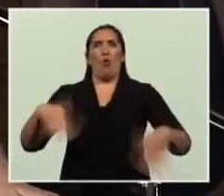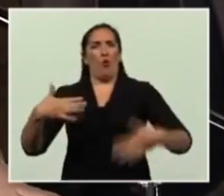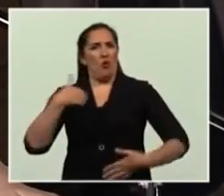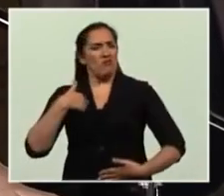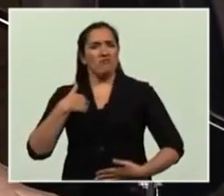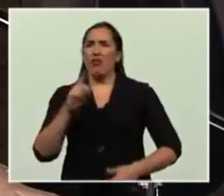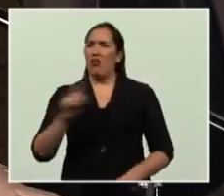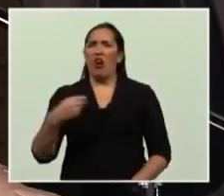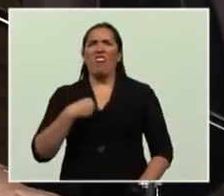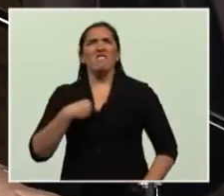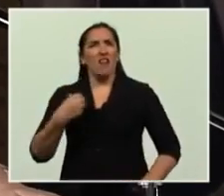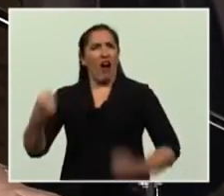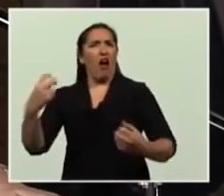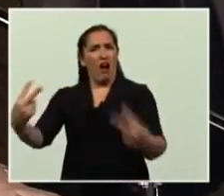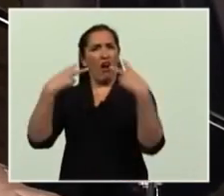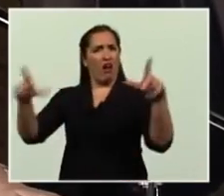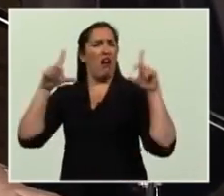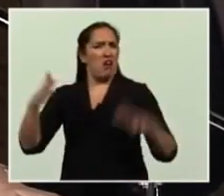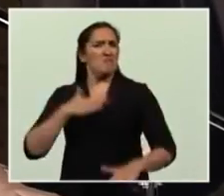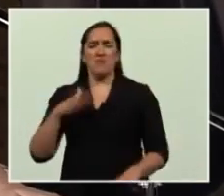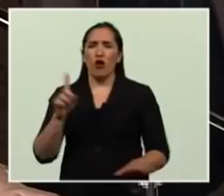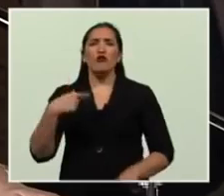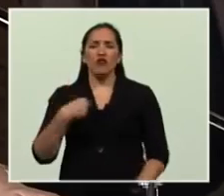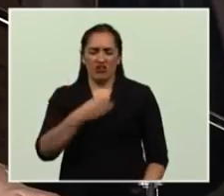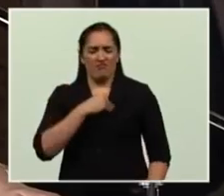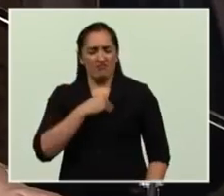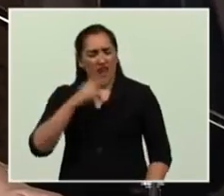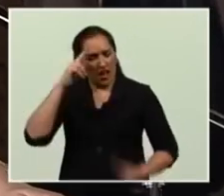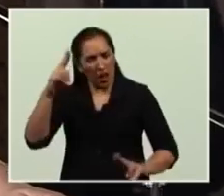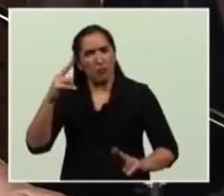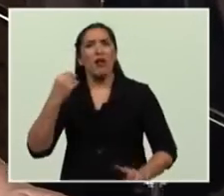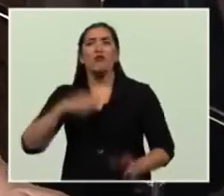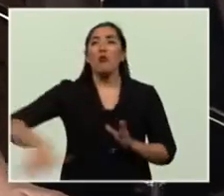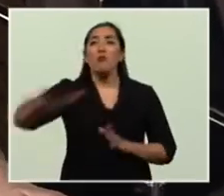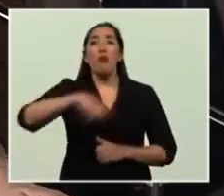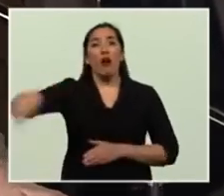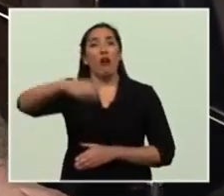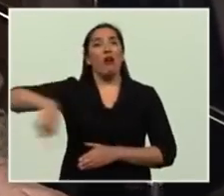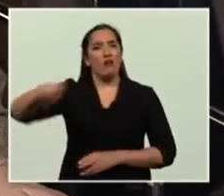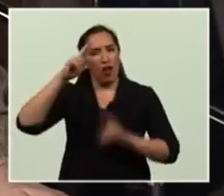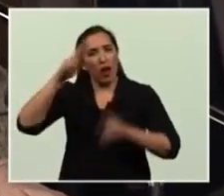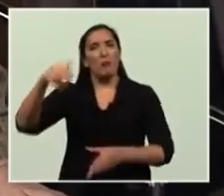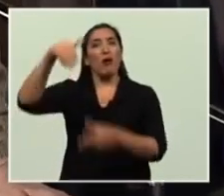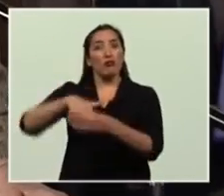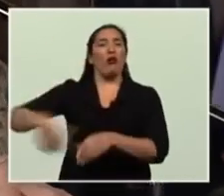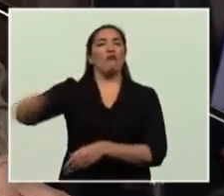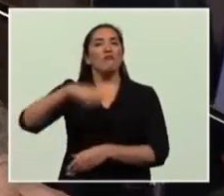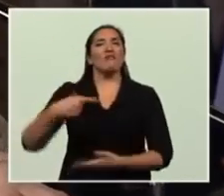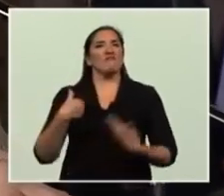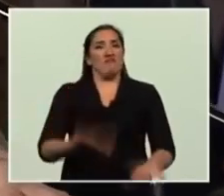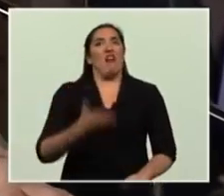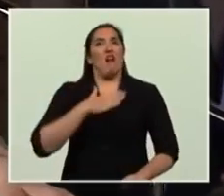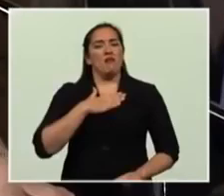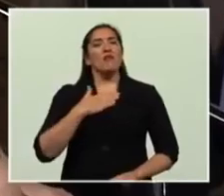sí tengo una profunda vocación patriota de respetar la voluntad de mi pueblo, como siempre lo he hecho.